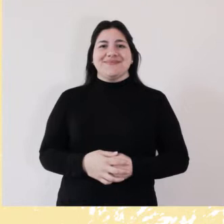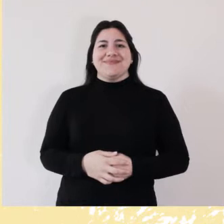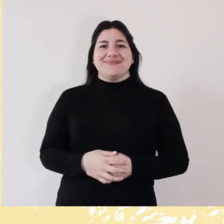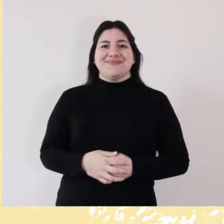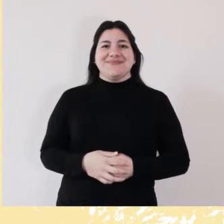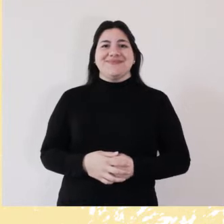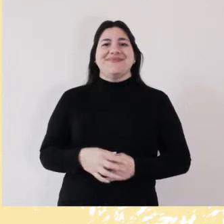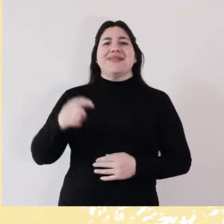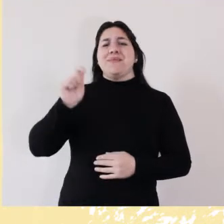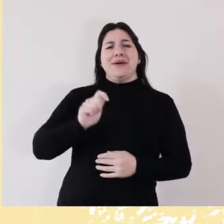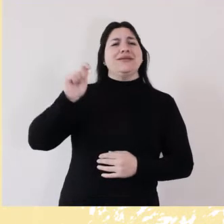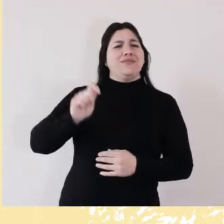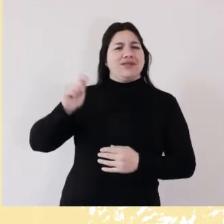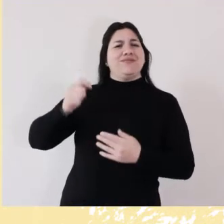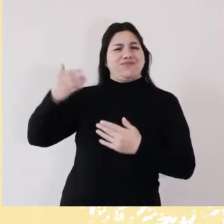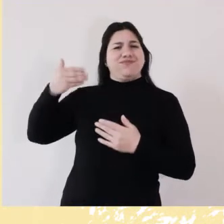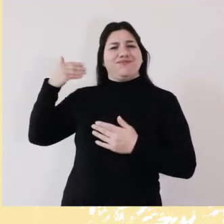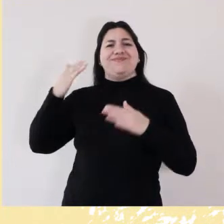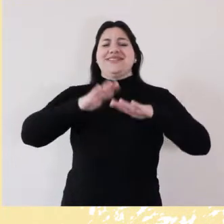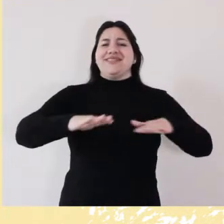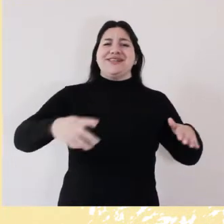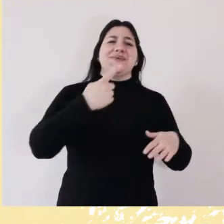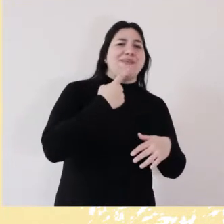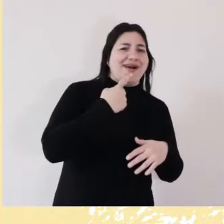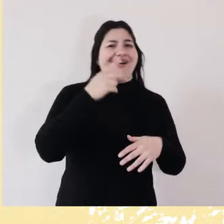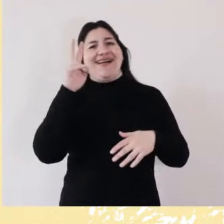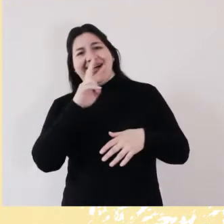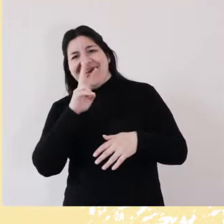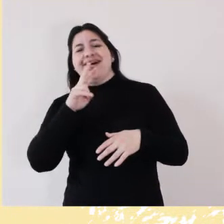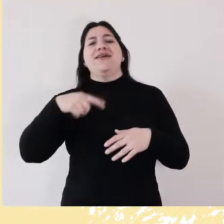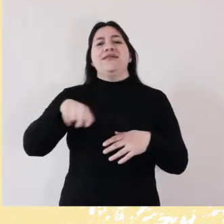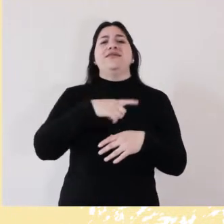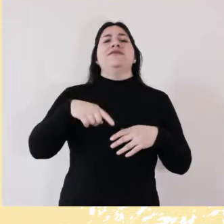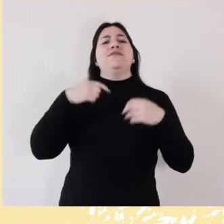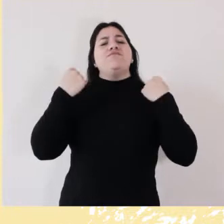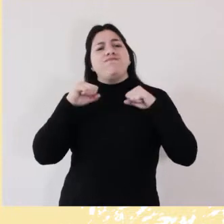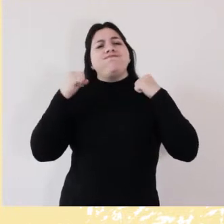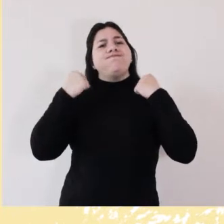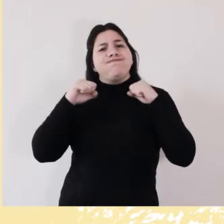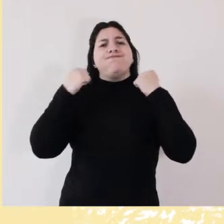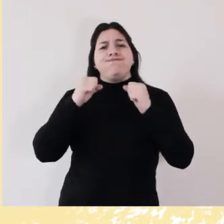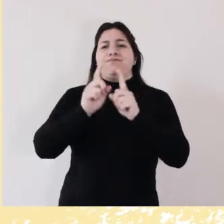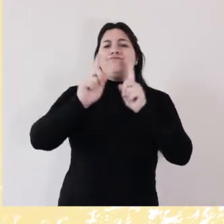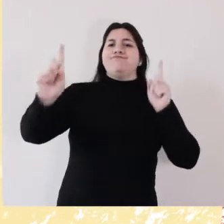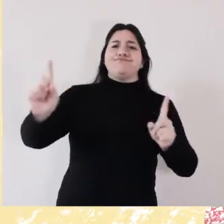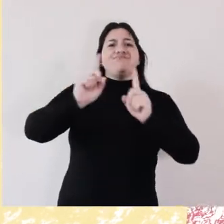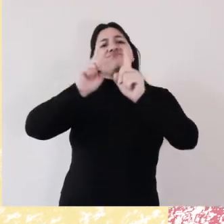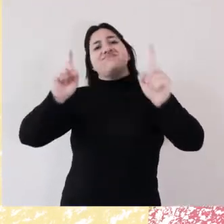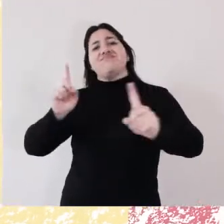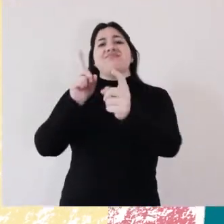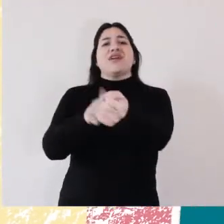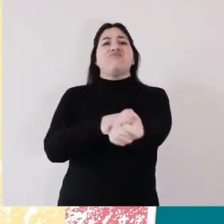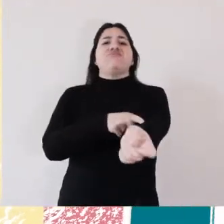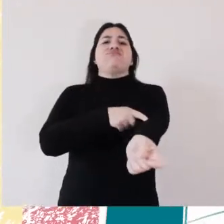Hacía meses que los niños y las niñas de la ciudad estaban aprendiendo en la distancia. El virus